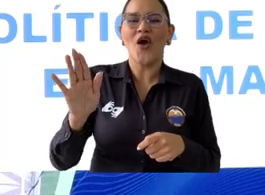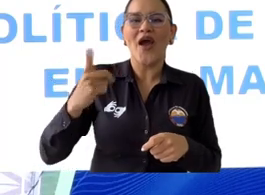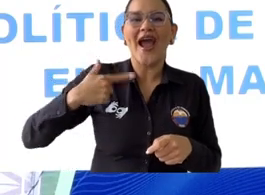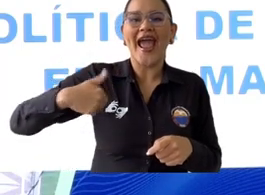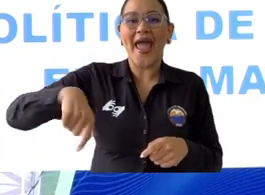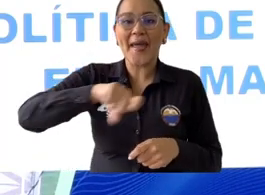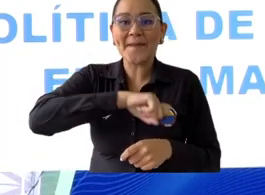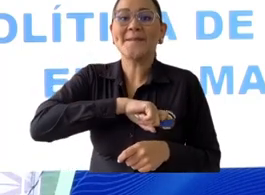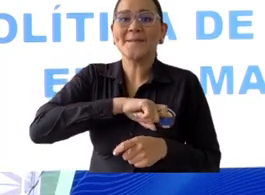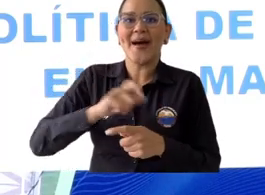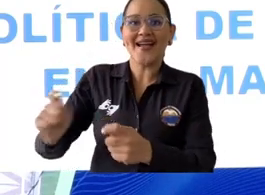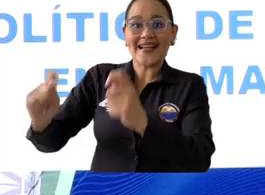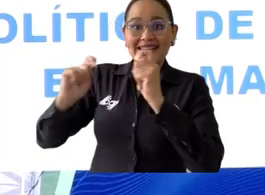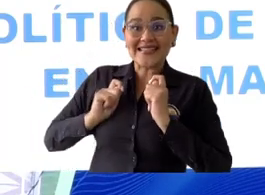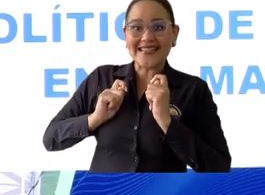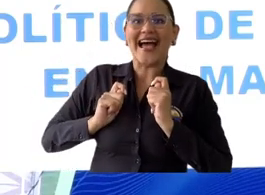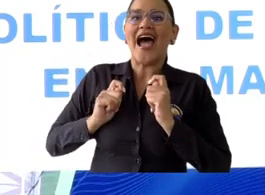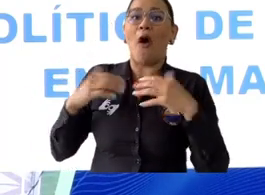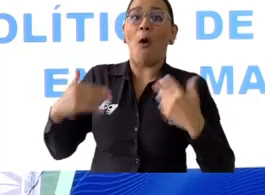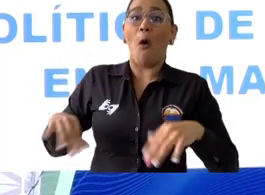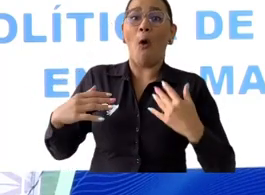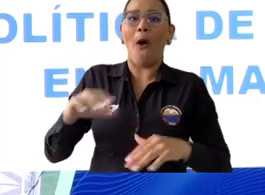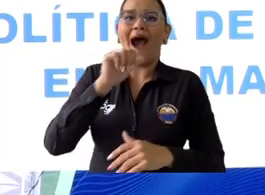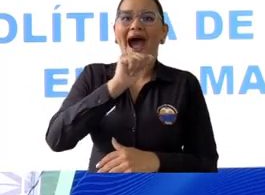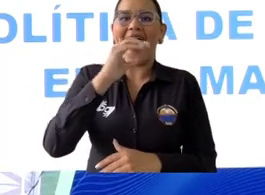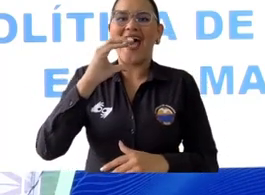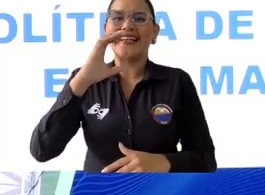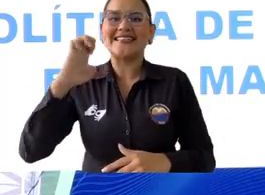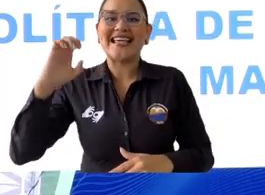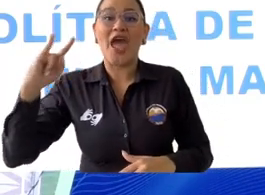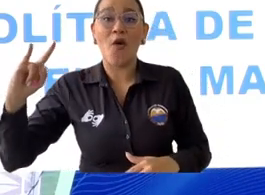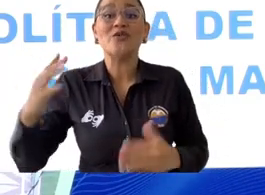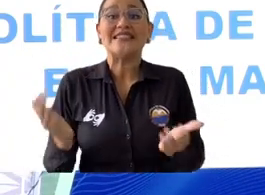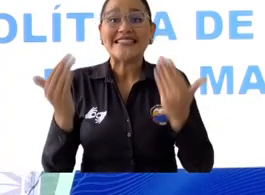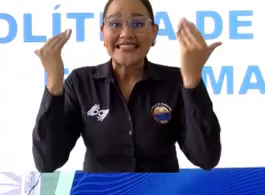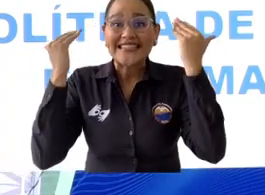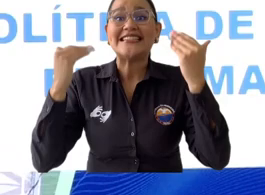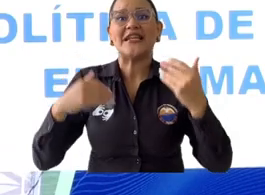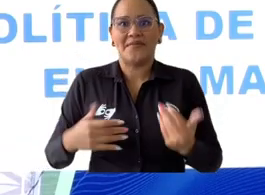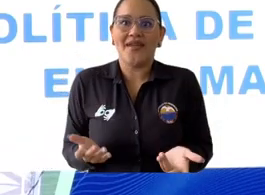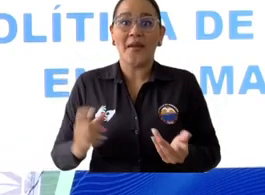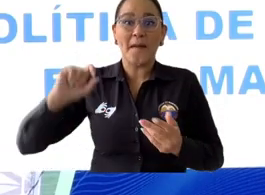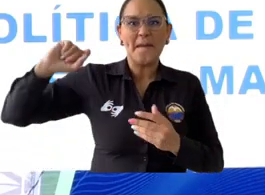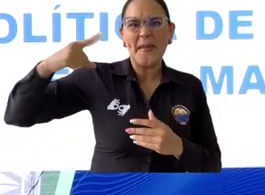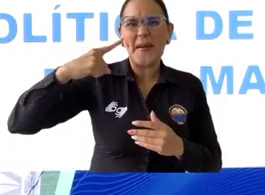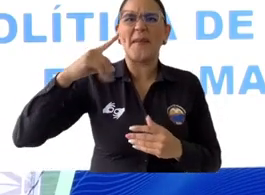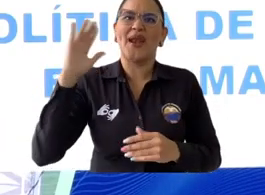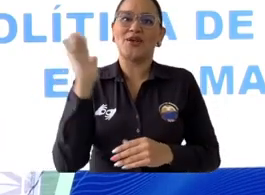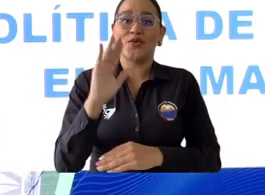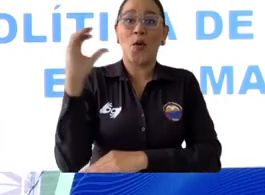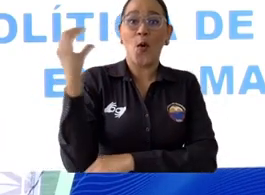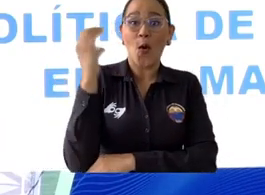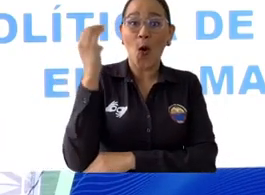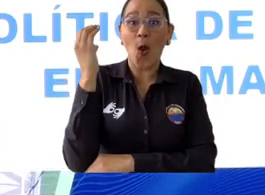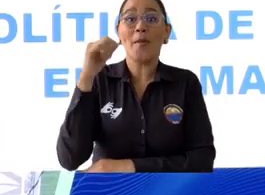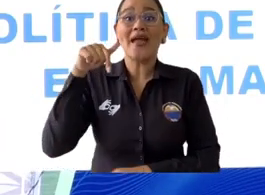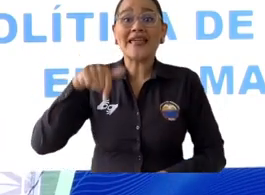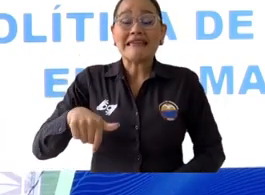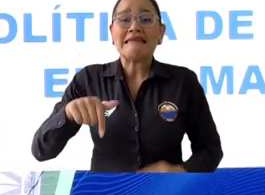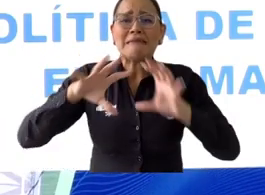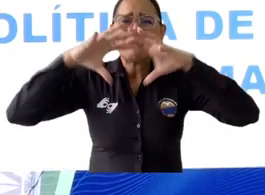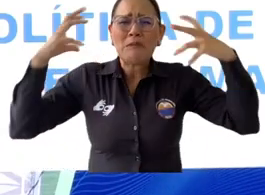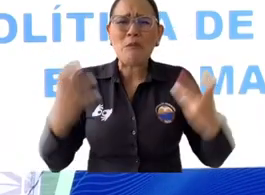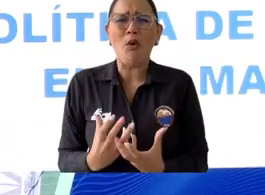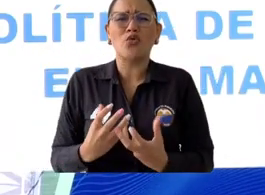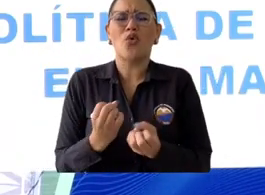mundo que obtiene esta acreditación y eso nos llena de orgullo y de satisfacción porque ha sido posible gracias a todo el trabajo. No que ha hecho el rector y su equipo de